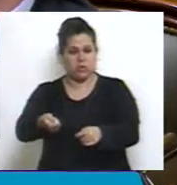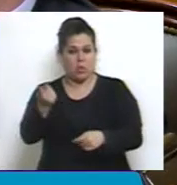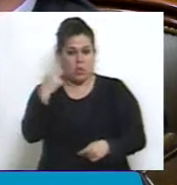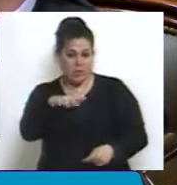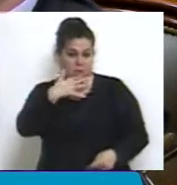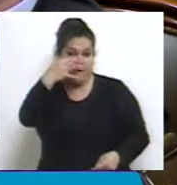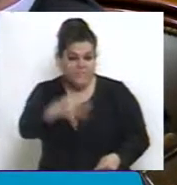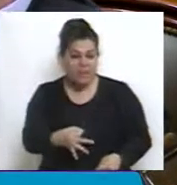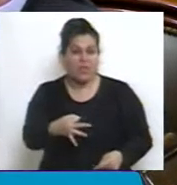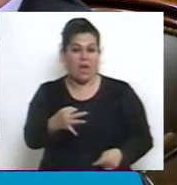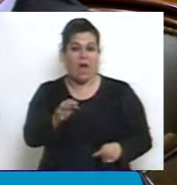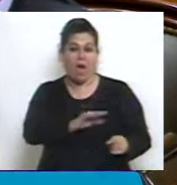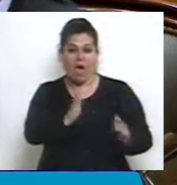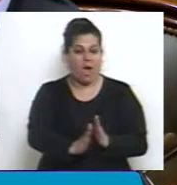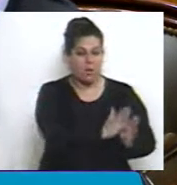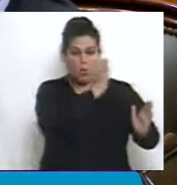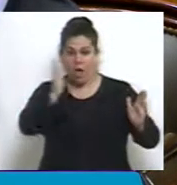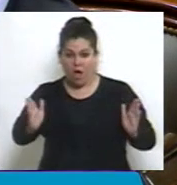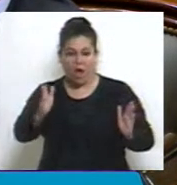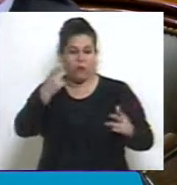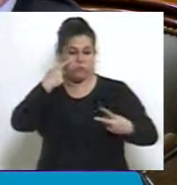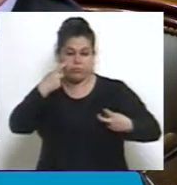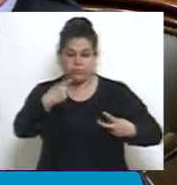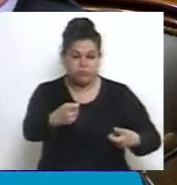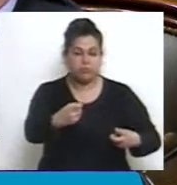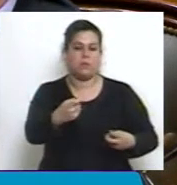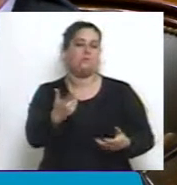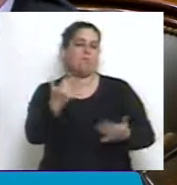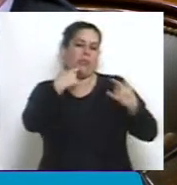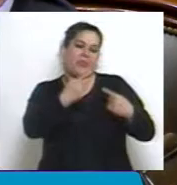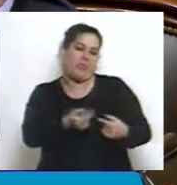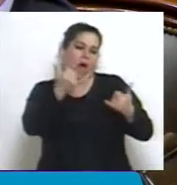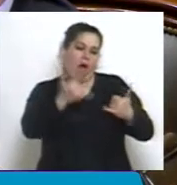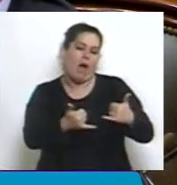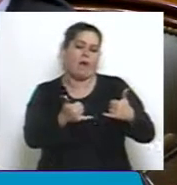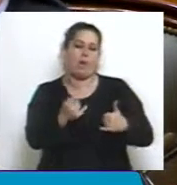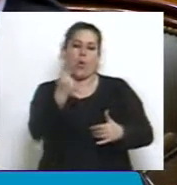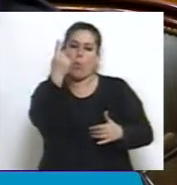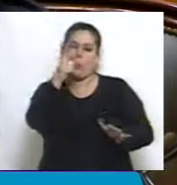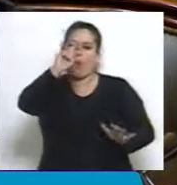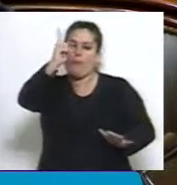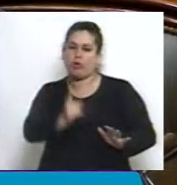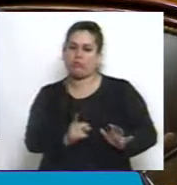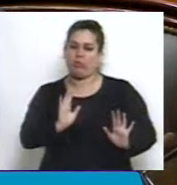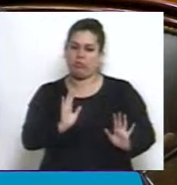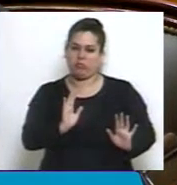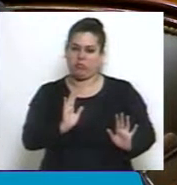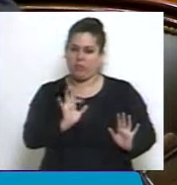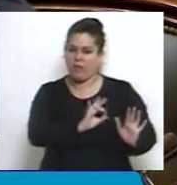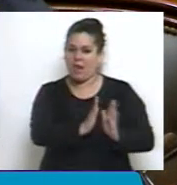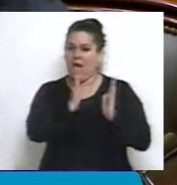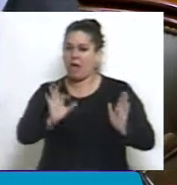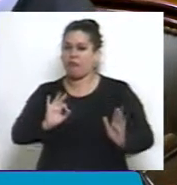hace el análisis plurianual de ejecución, se prevé una ejecución del 1% en el año